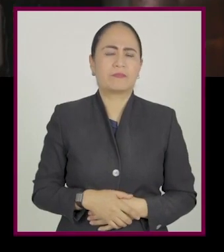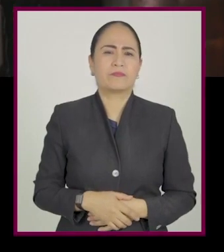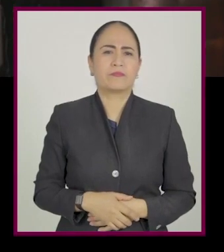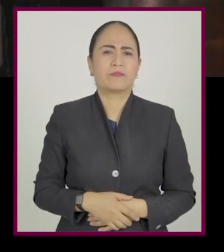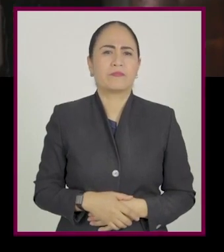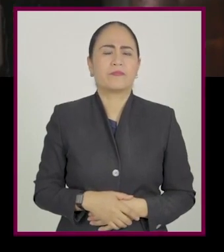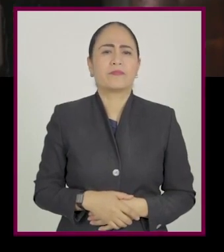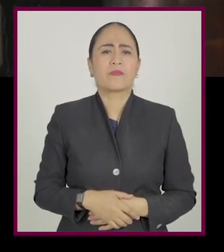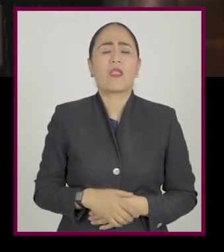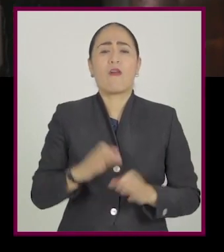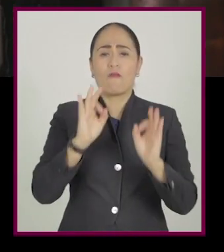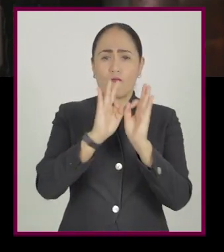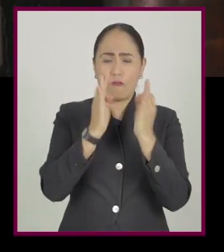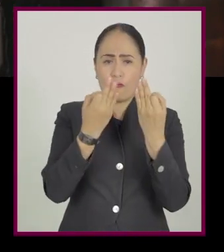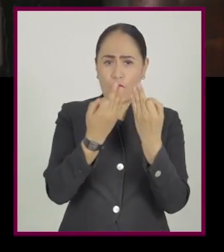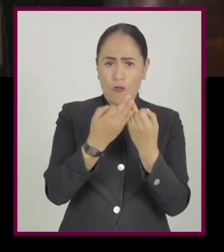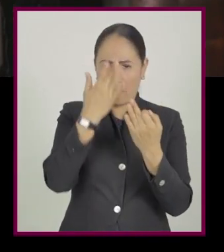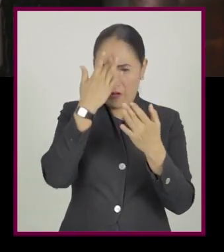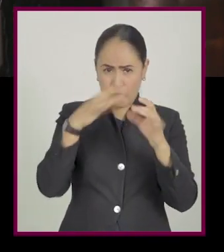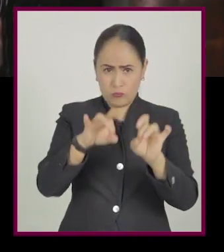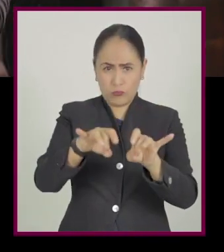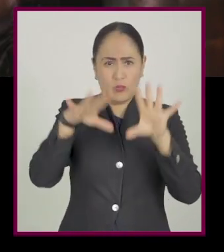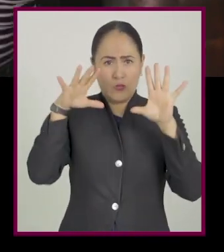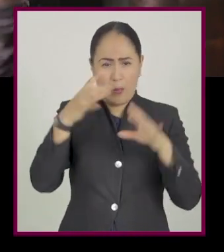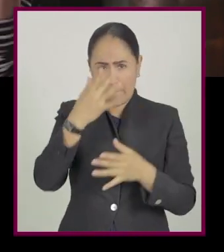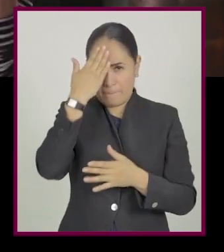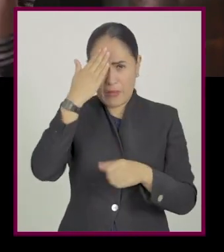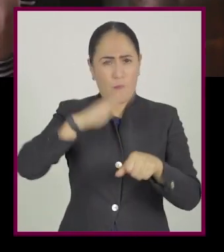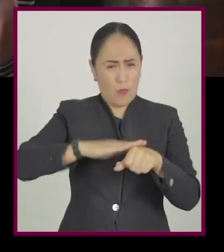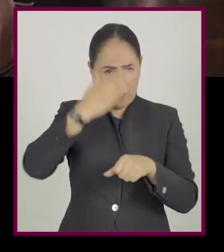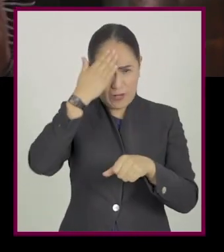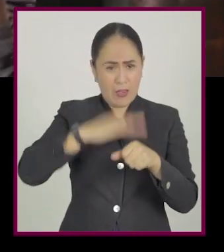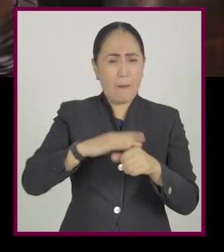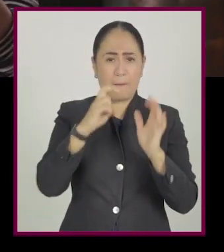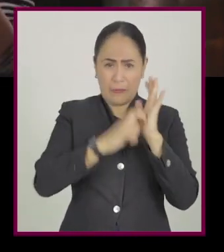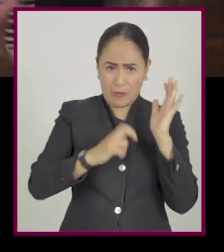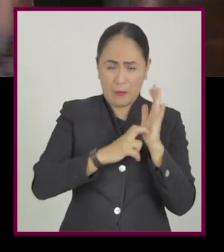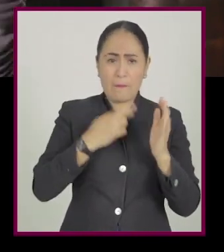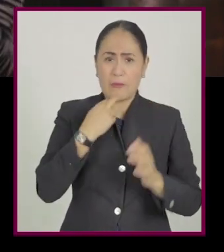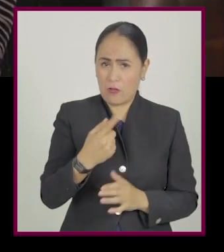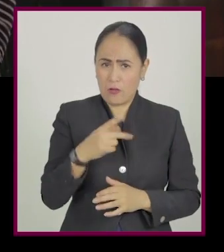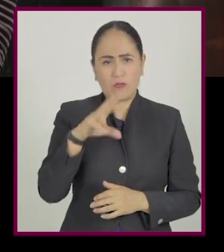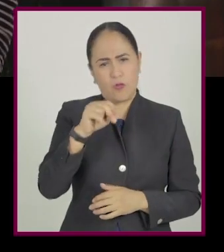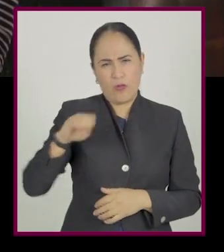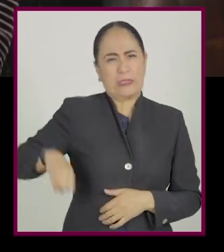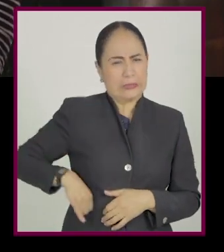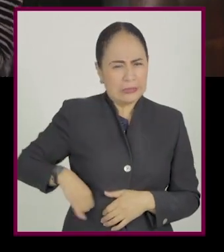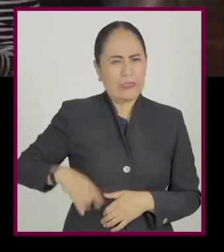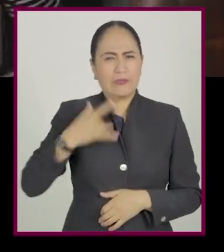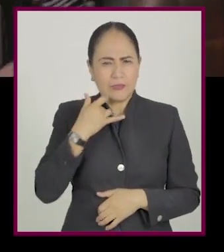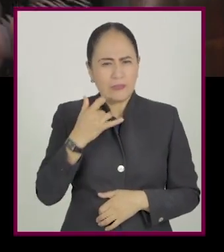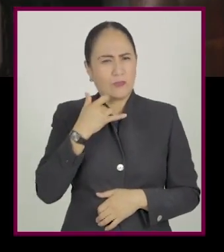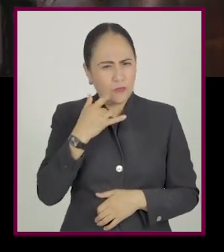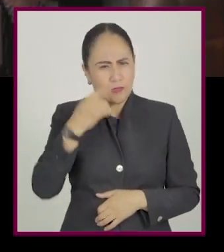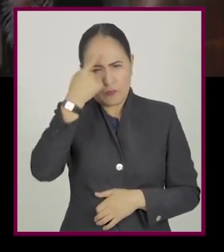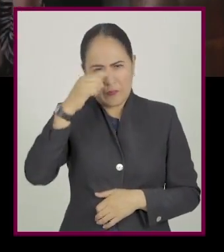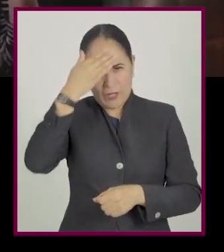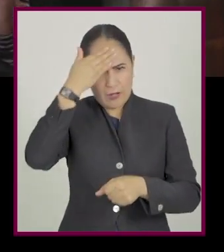Ten presente que no existen fórmulas mágicas para mejorar tu memoria. Son necesarios tu interés y entusiasmo por aprender.